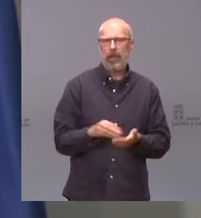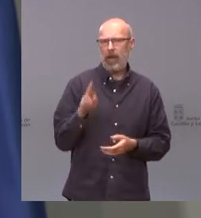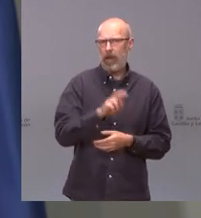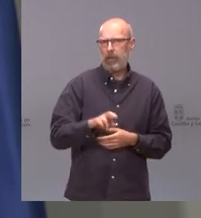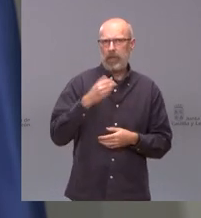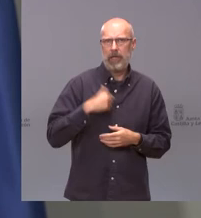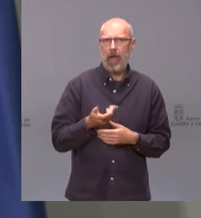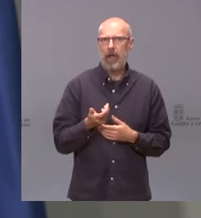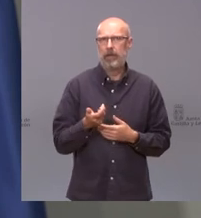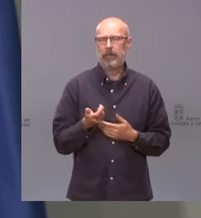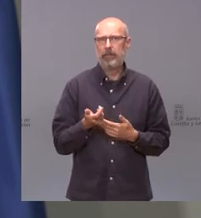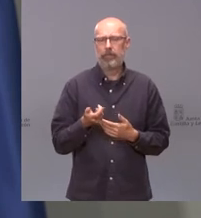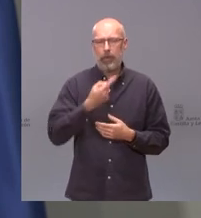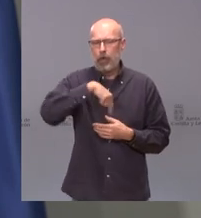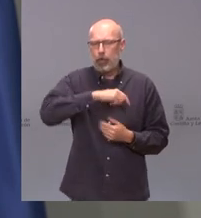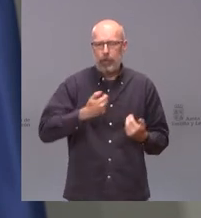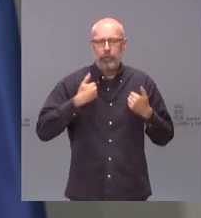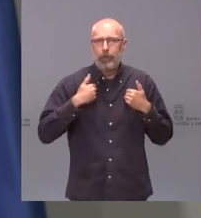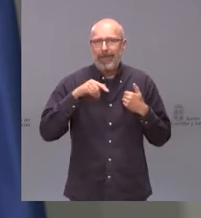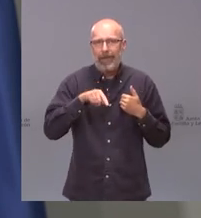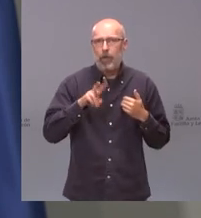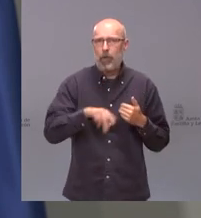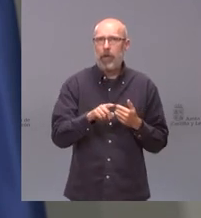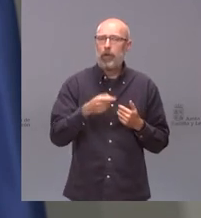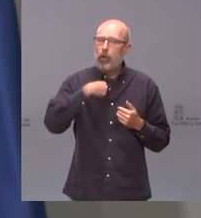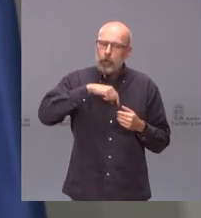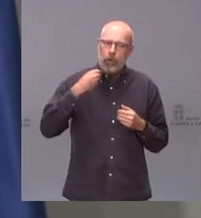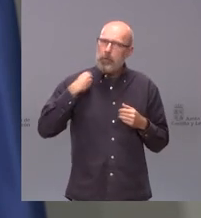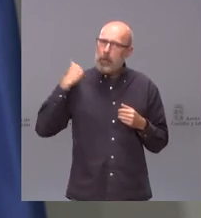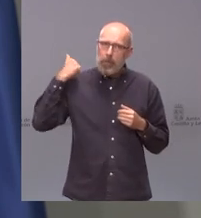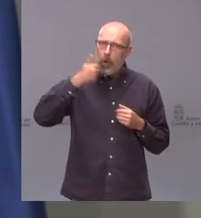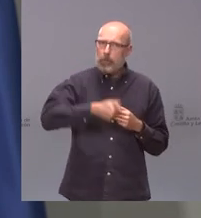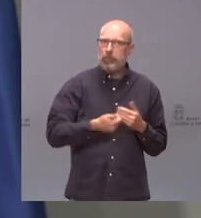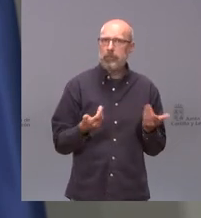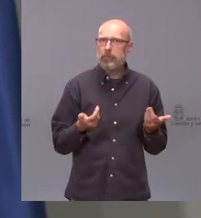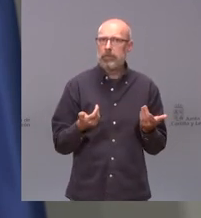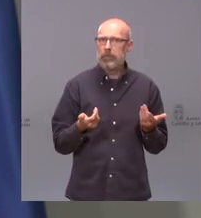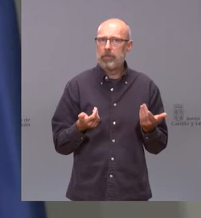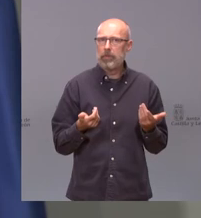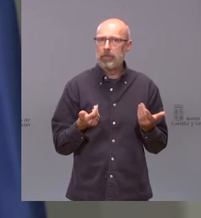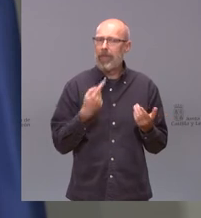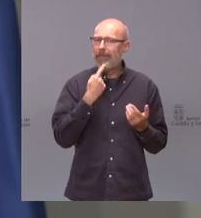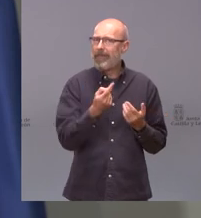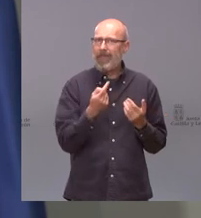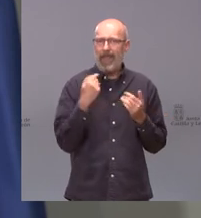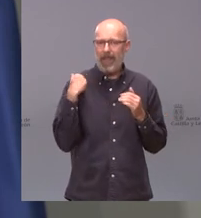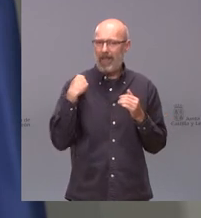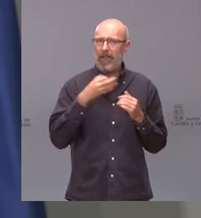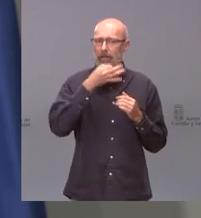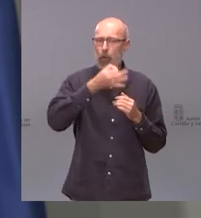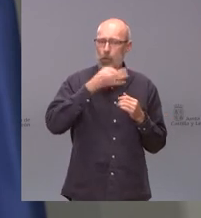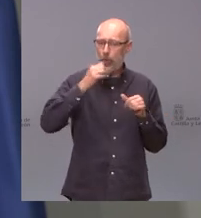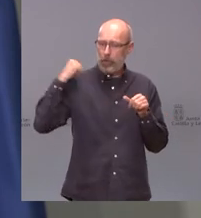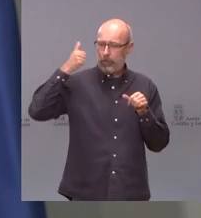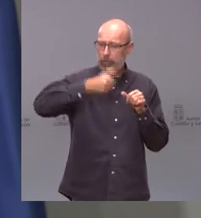no somos Miguel Bosé somos los mismos señores que llevamos diciendo las mismas cosas desde hace